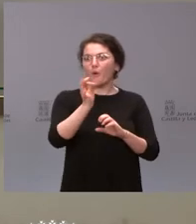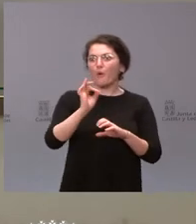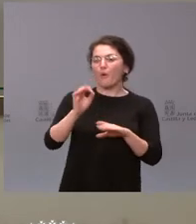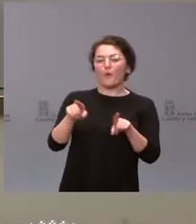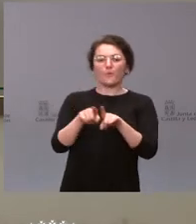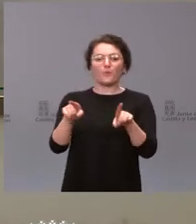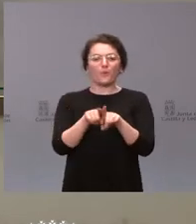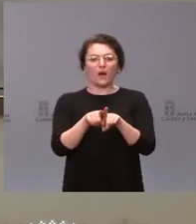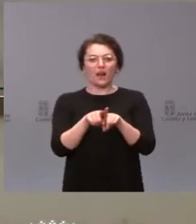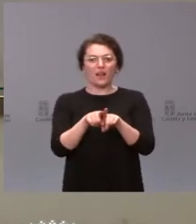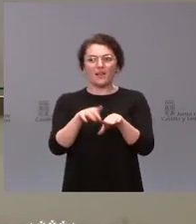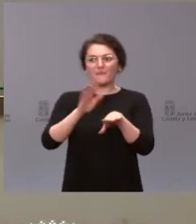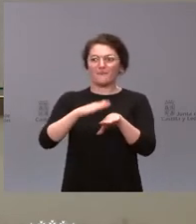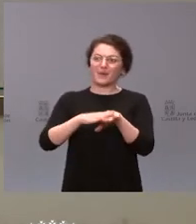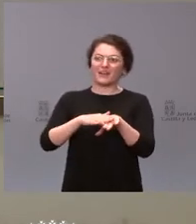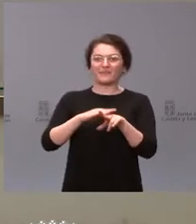los ciudadanos.